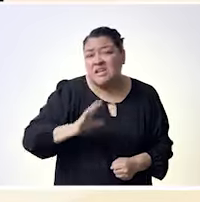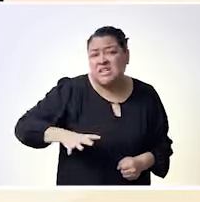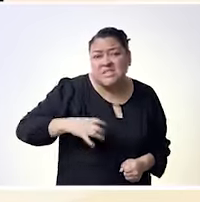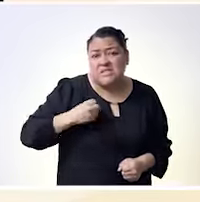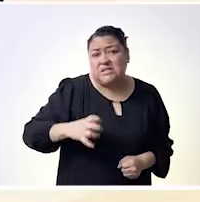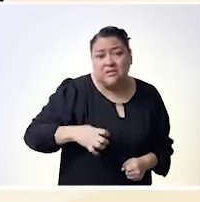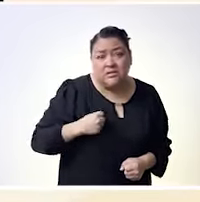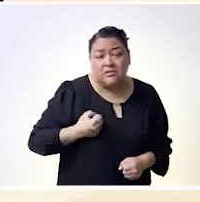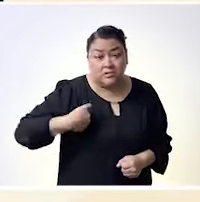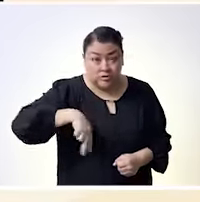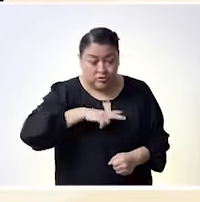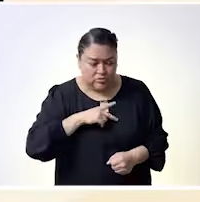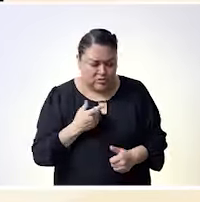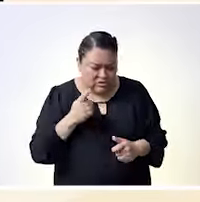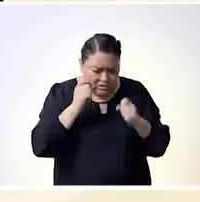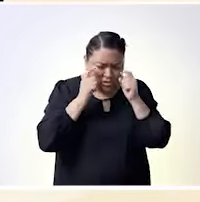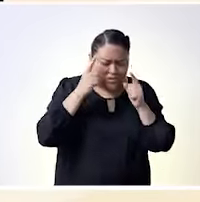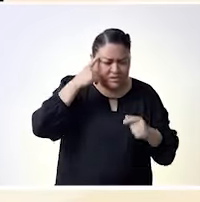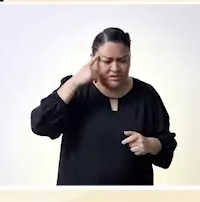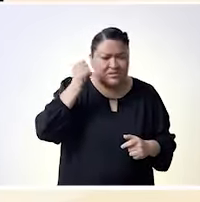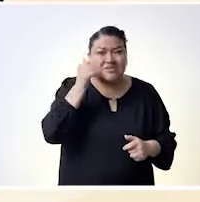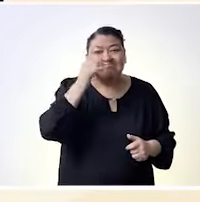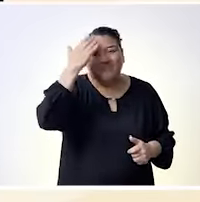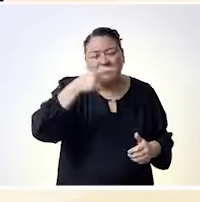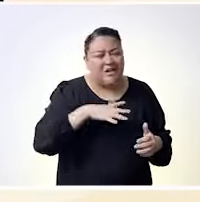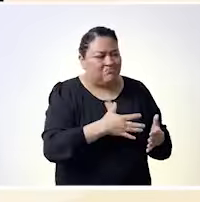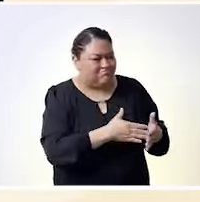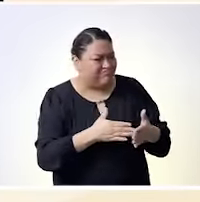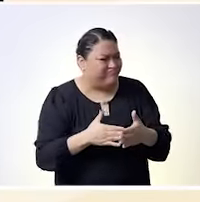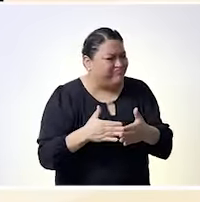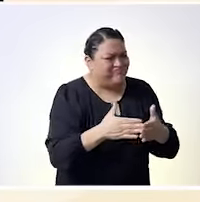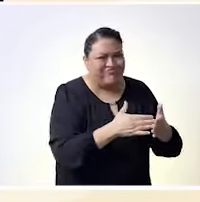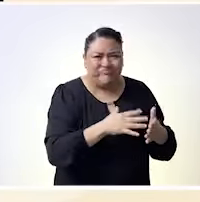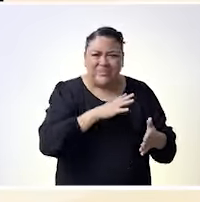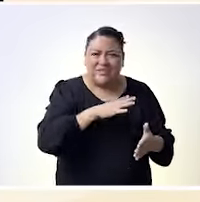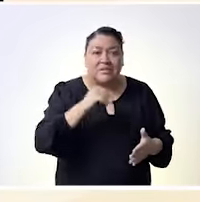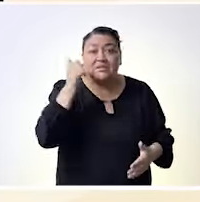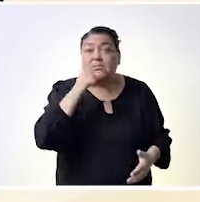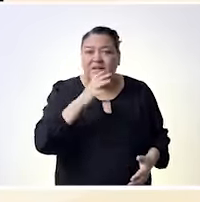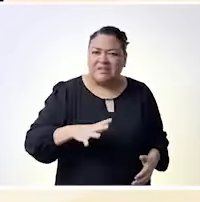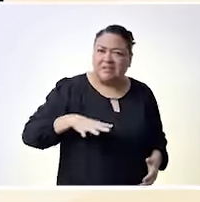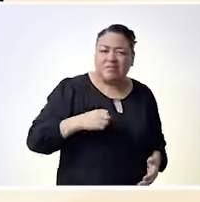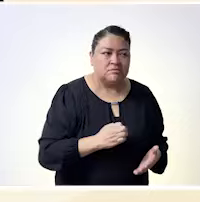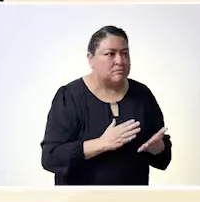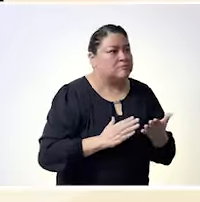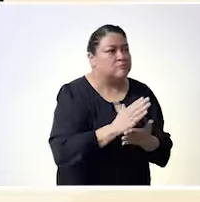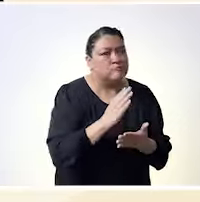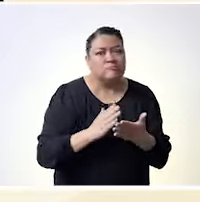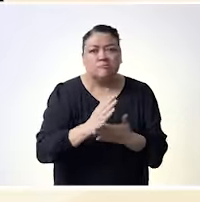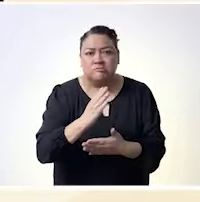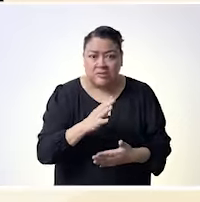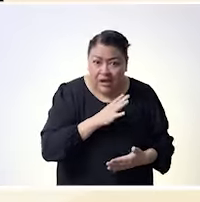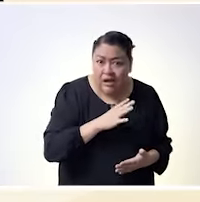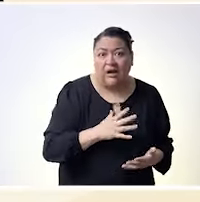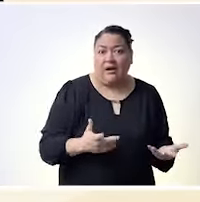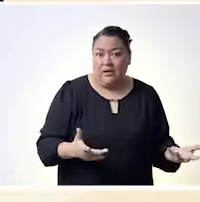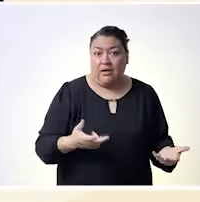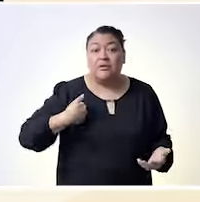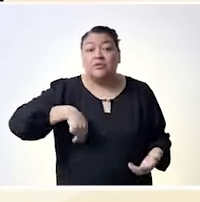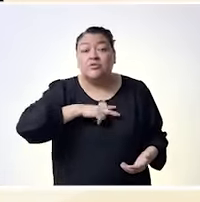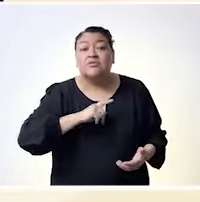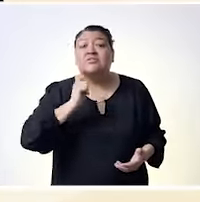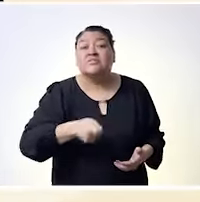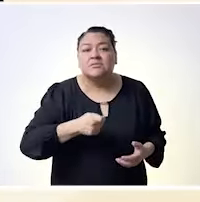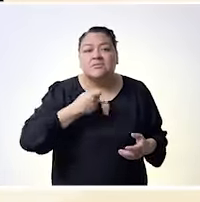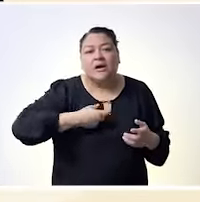cambio desde las perspectivas lo podemos ir haciendo pero si nada más nos escondemos y nos callamos